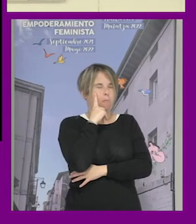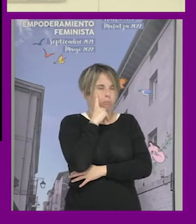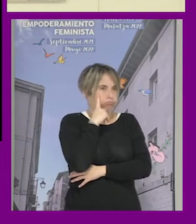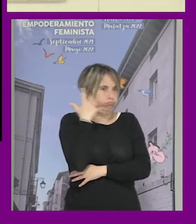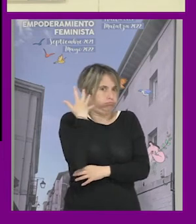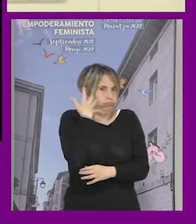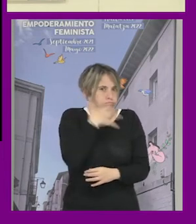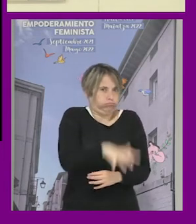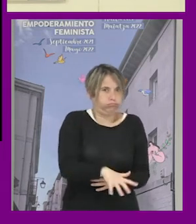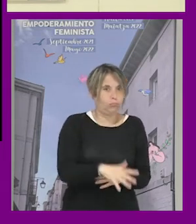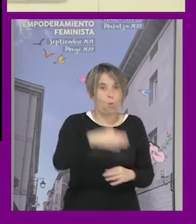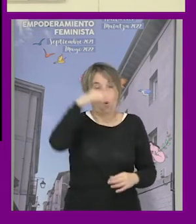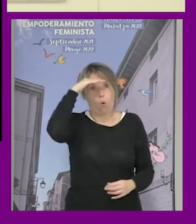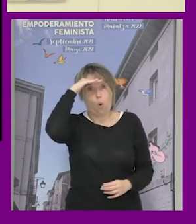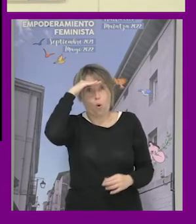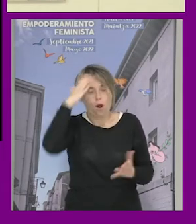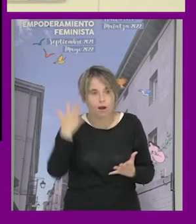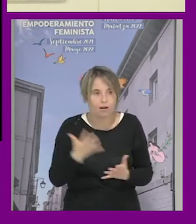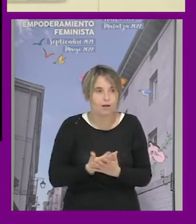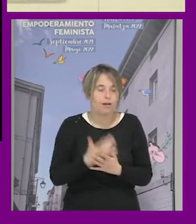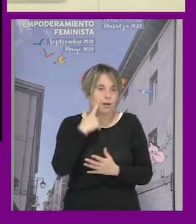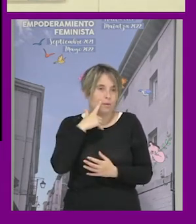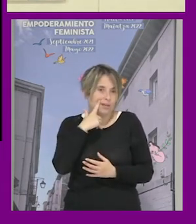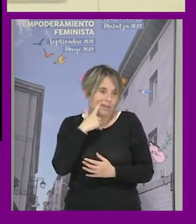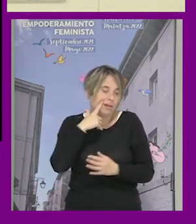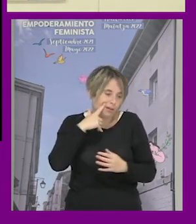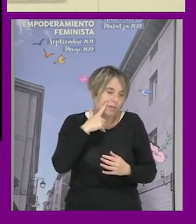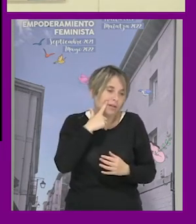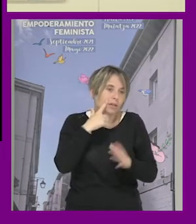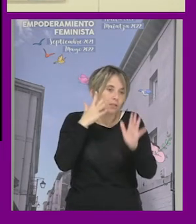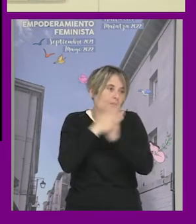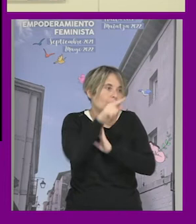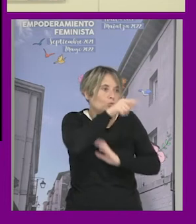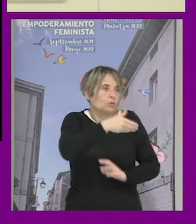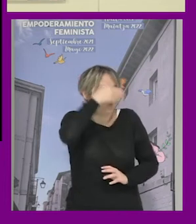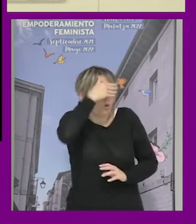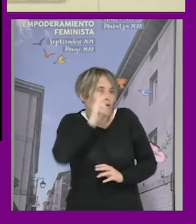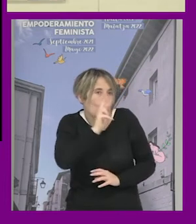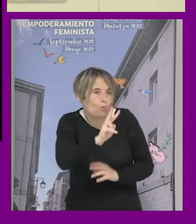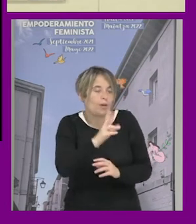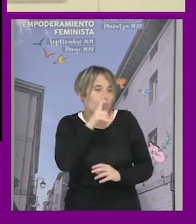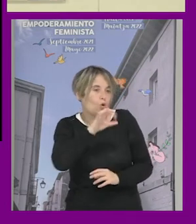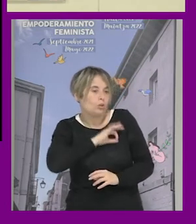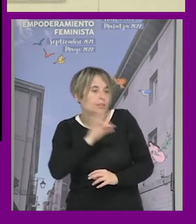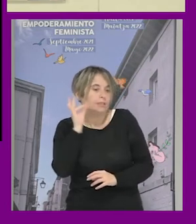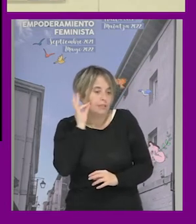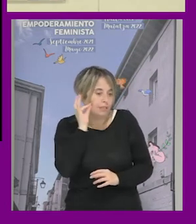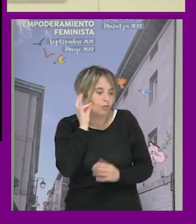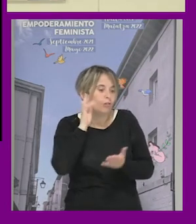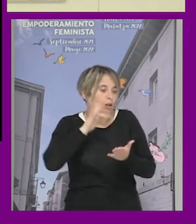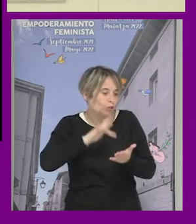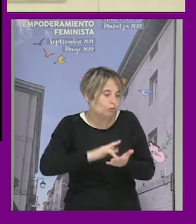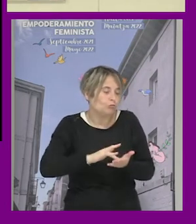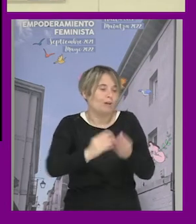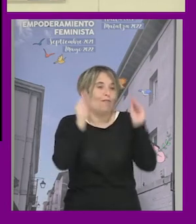estratosférico fue como guau que río señora pues han sido ganas de no ver ¿no? porque además la pobre señora le habían hecho chupar